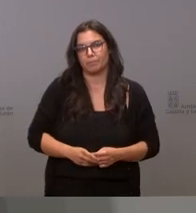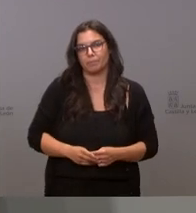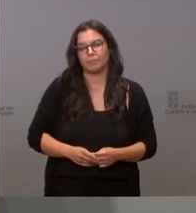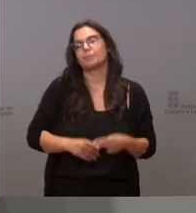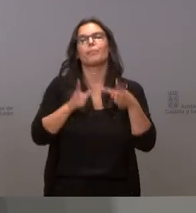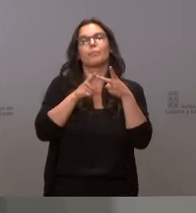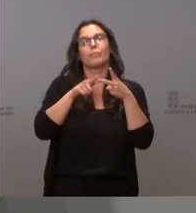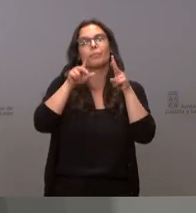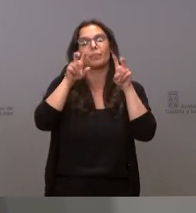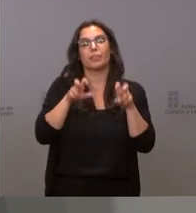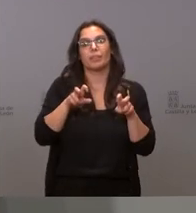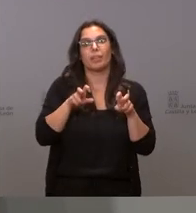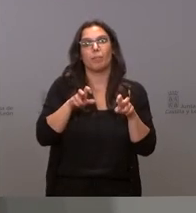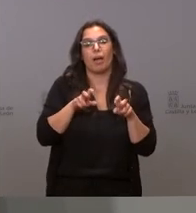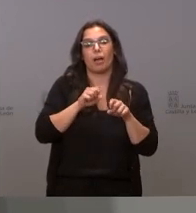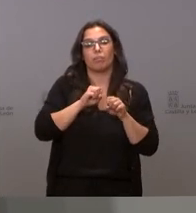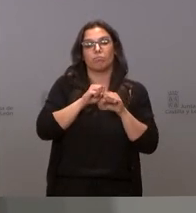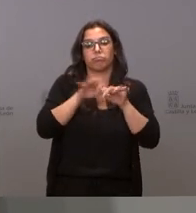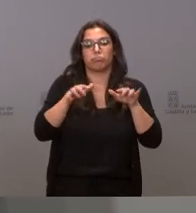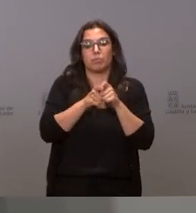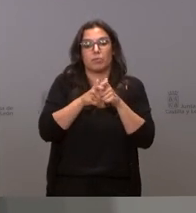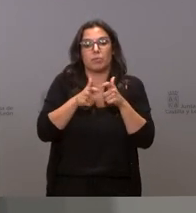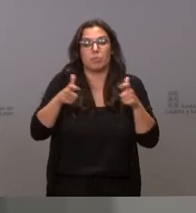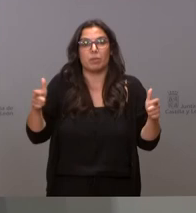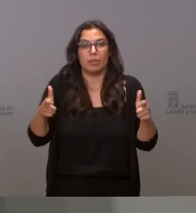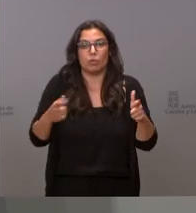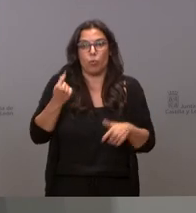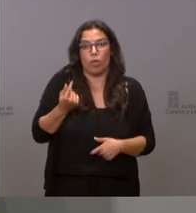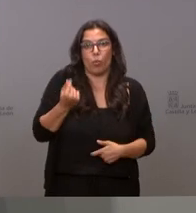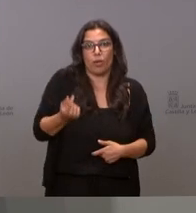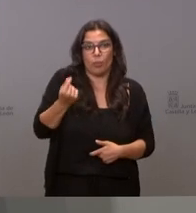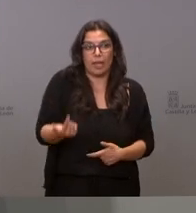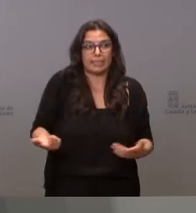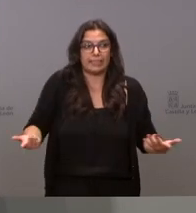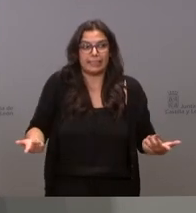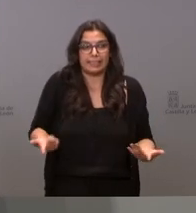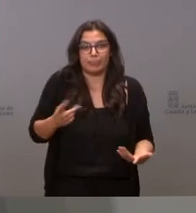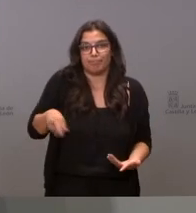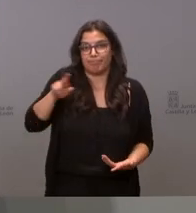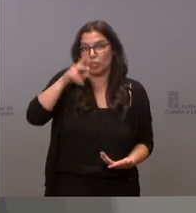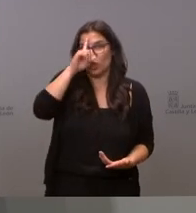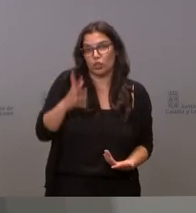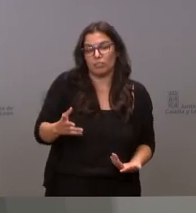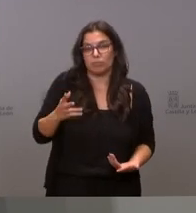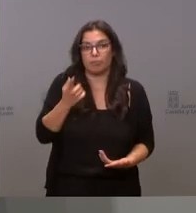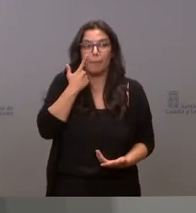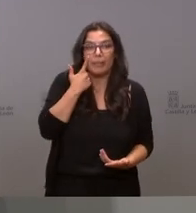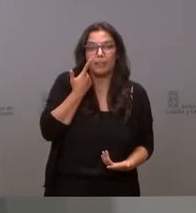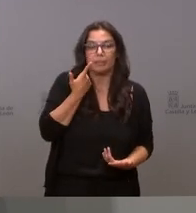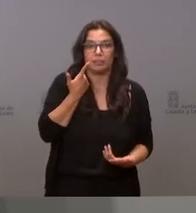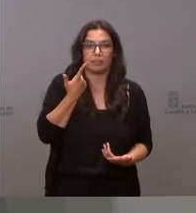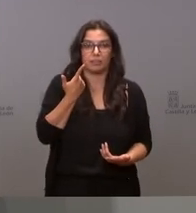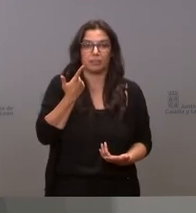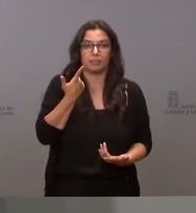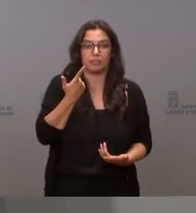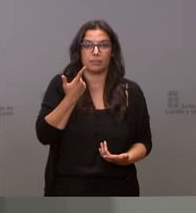sobre hasta dónde van a llegar los casos diarios le insisto no lo sabemos sabemos que la pendiente es muy